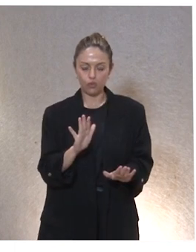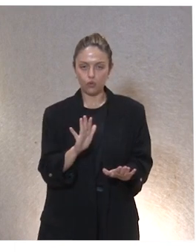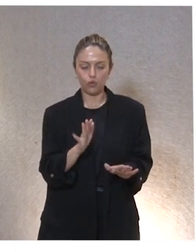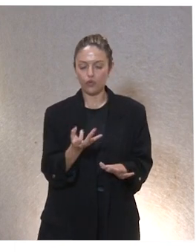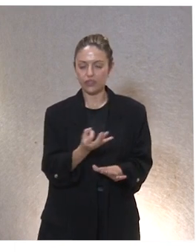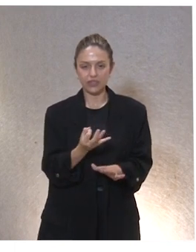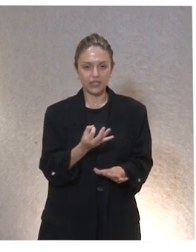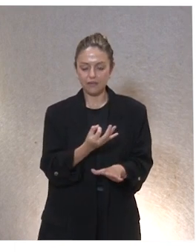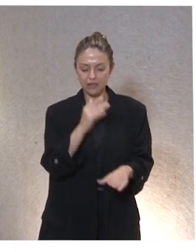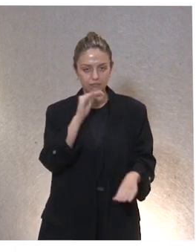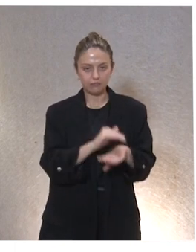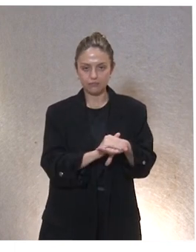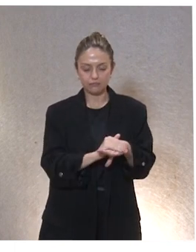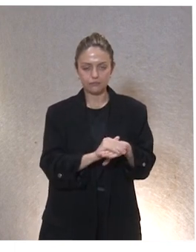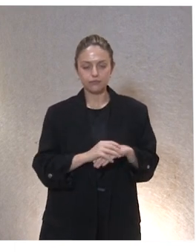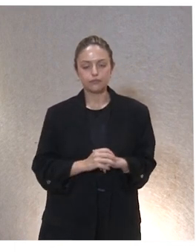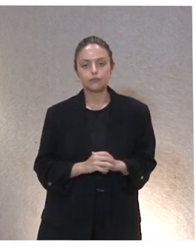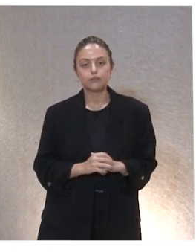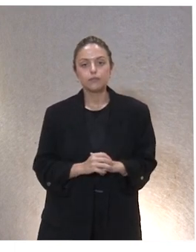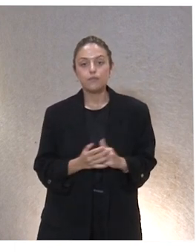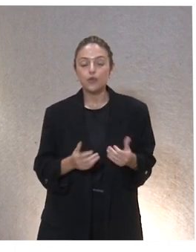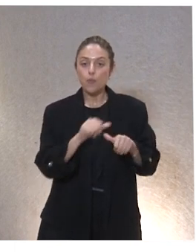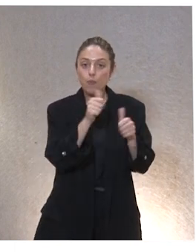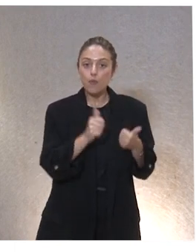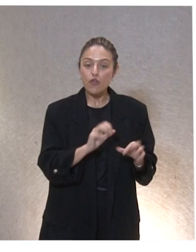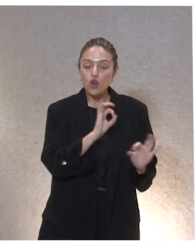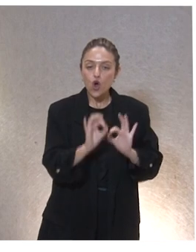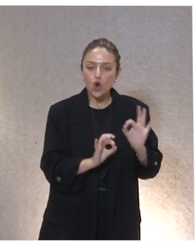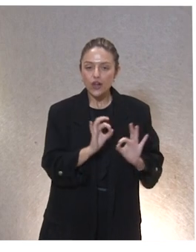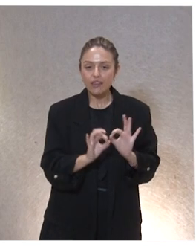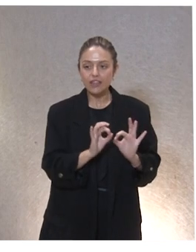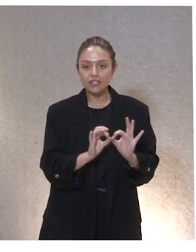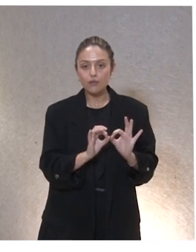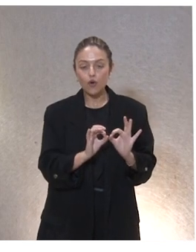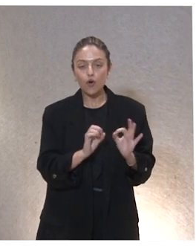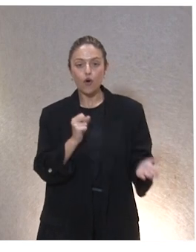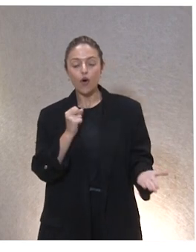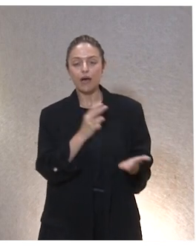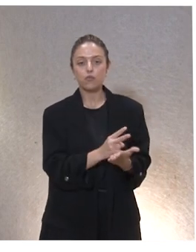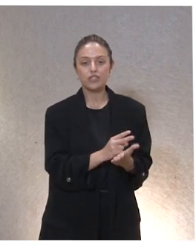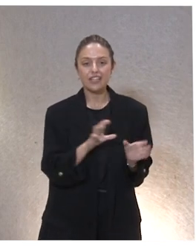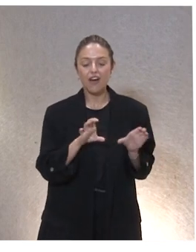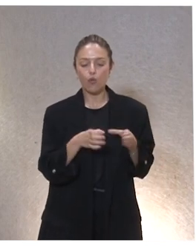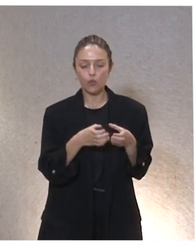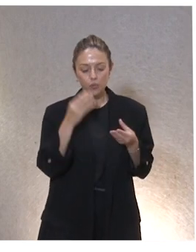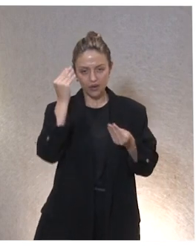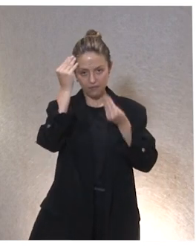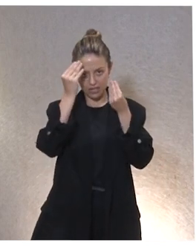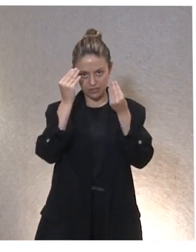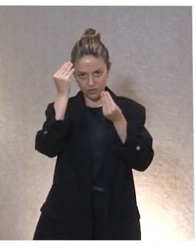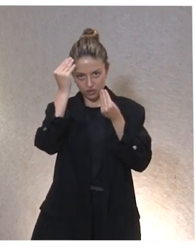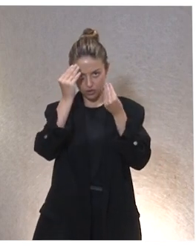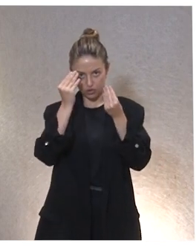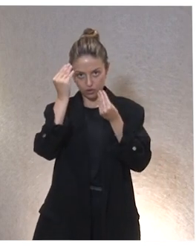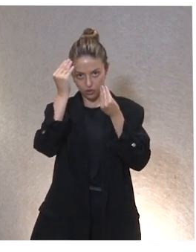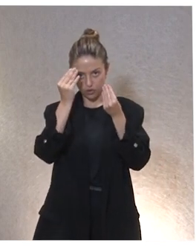que queremos hacer. Y es un modelo organizativo que apuesta por muchos grupos de reflexión. No